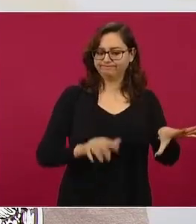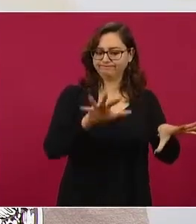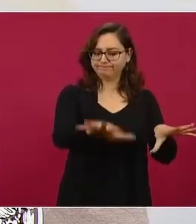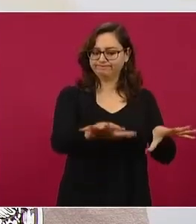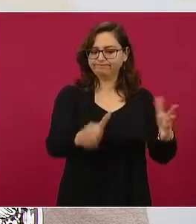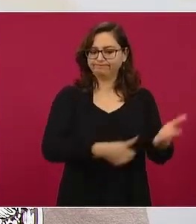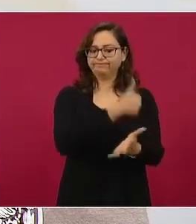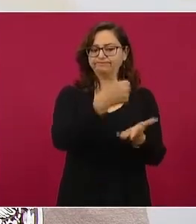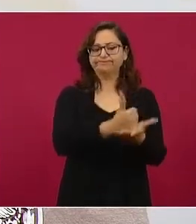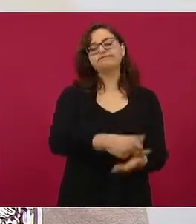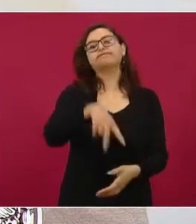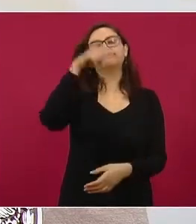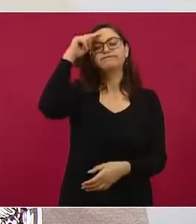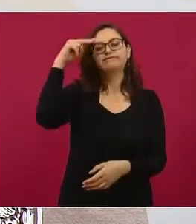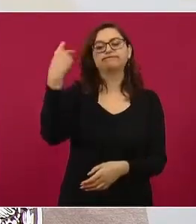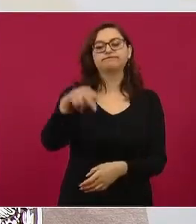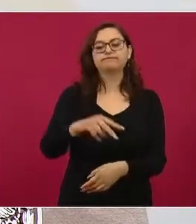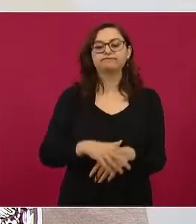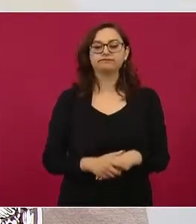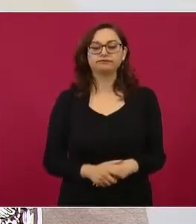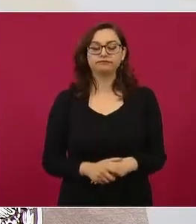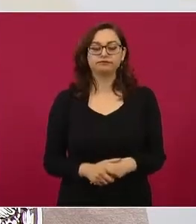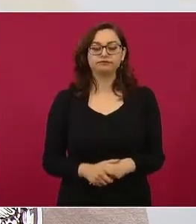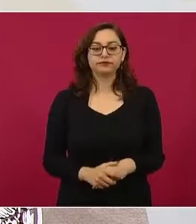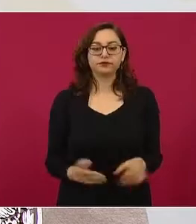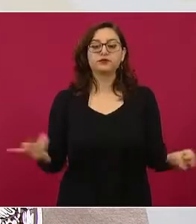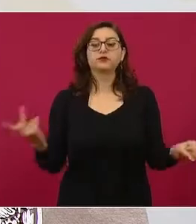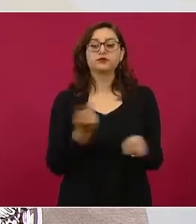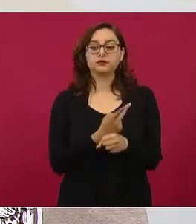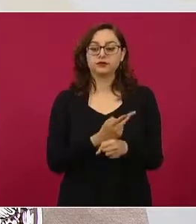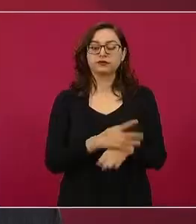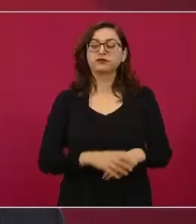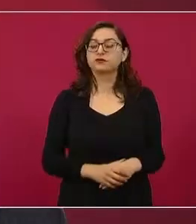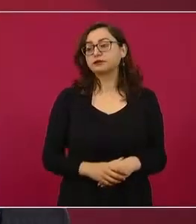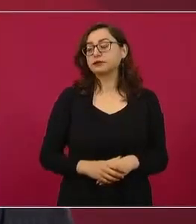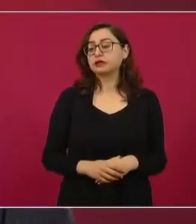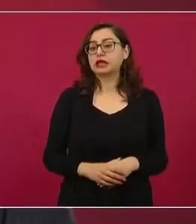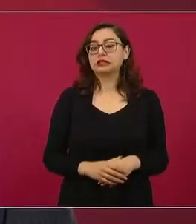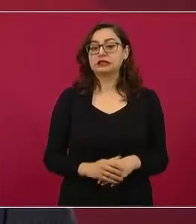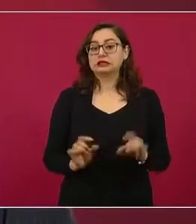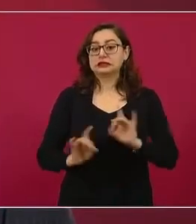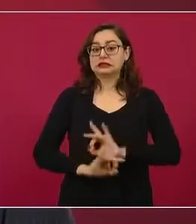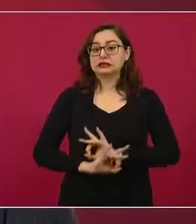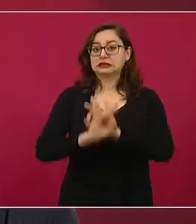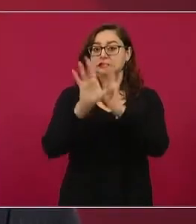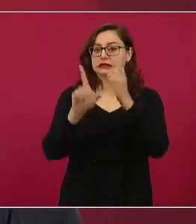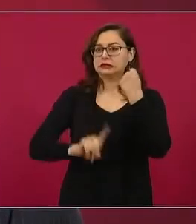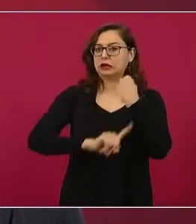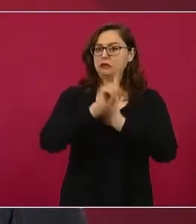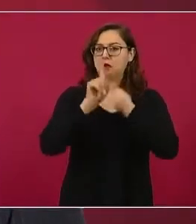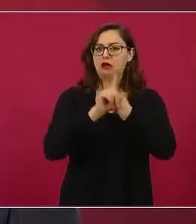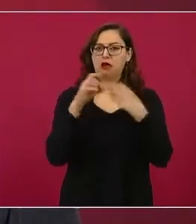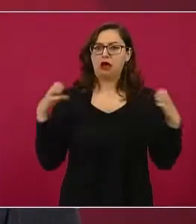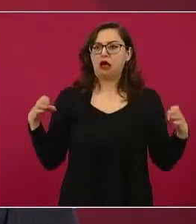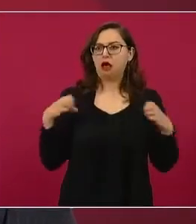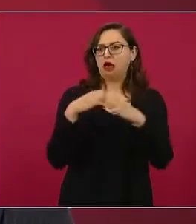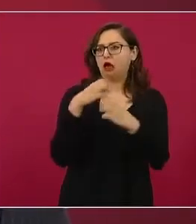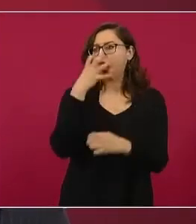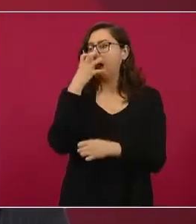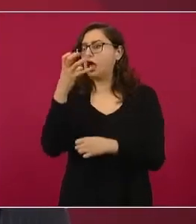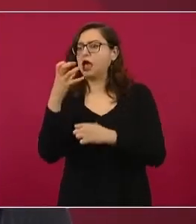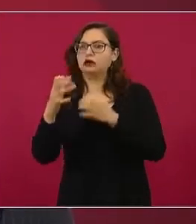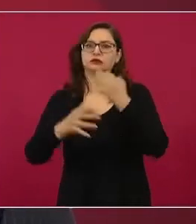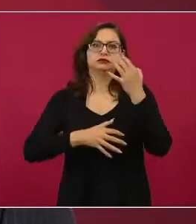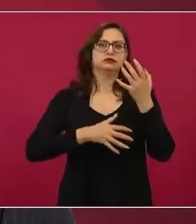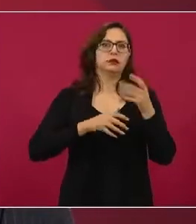Hay un principio general del manejo de las emergencias, que seguramente todas las personas o